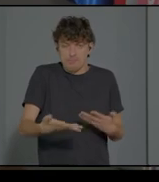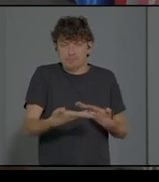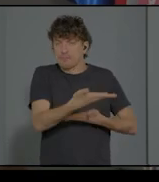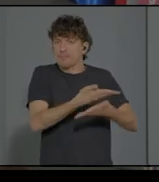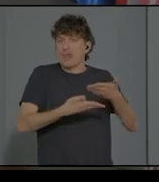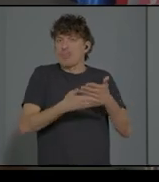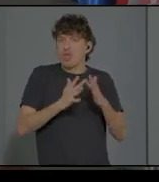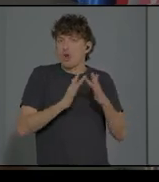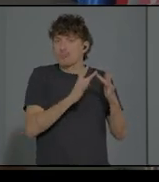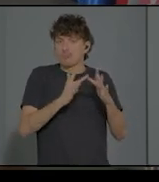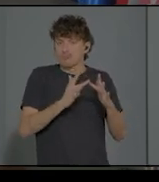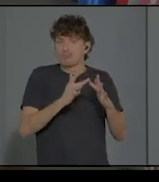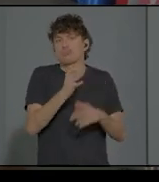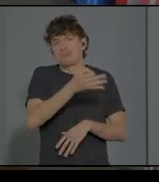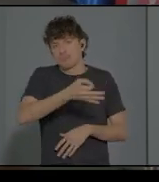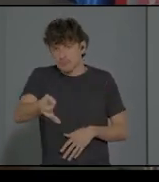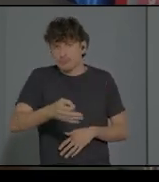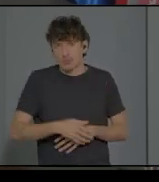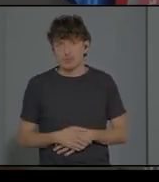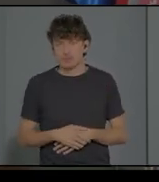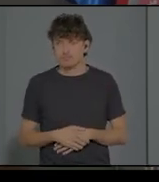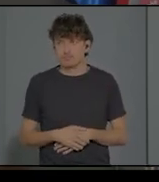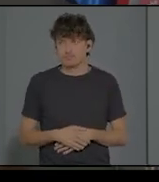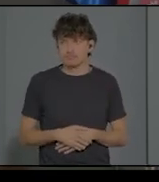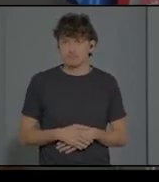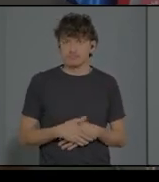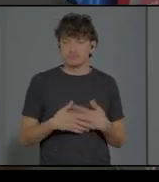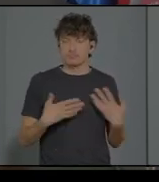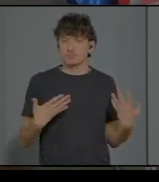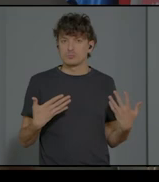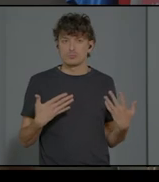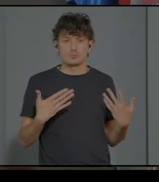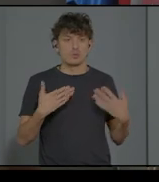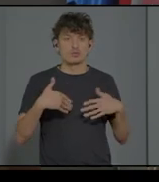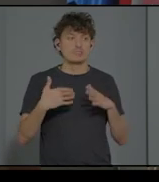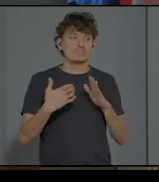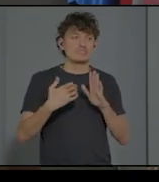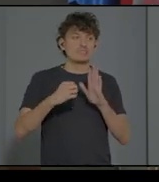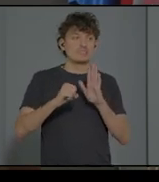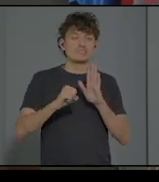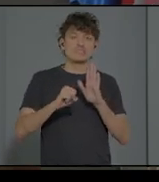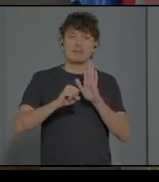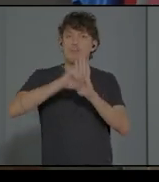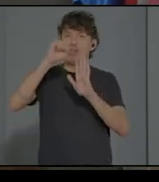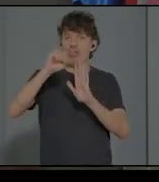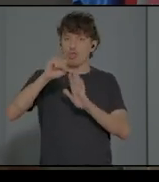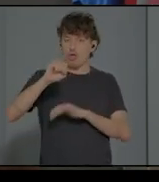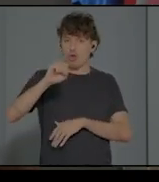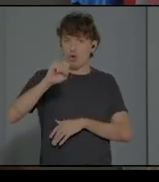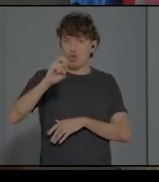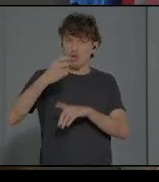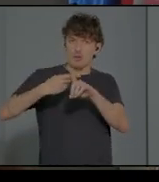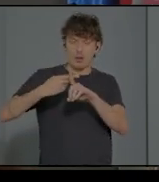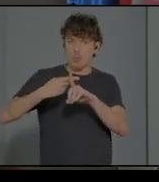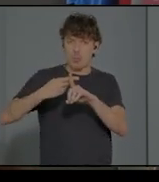No hay otro nivel de simbolización. Es decir, el padre se ha quedado en el nivel del niño y no